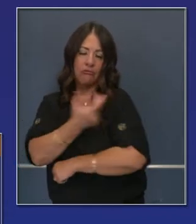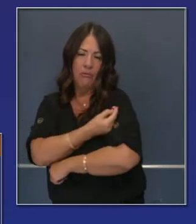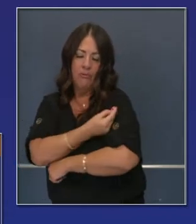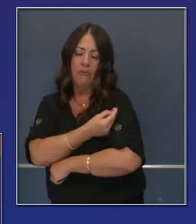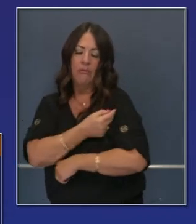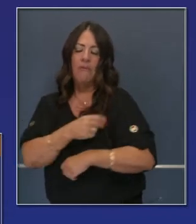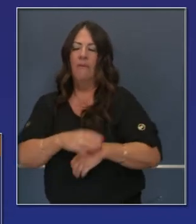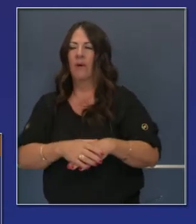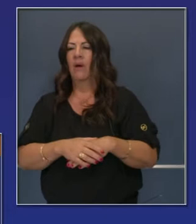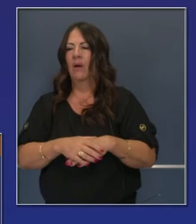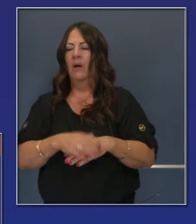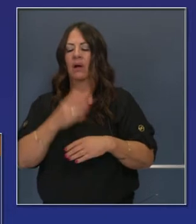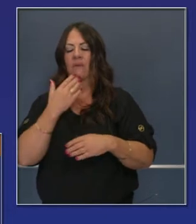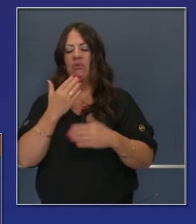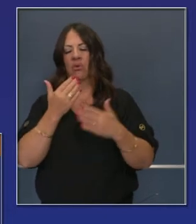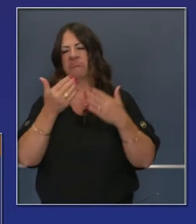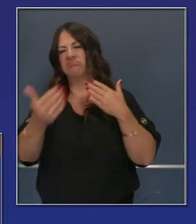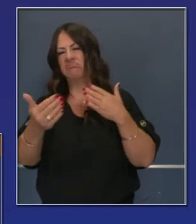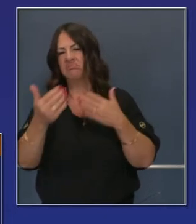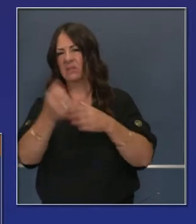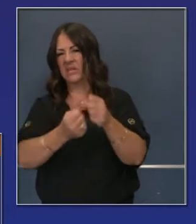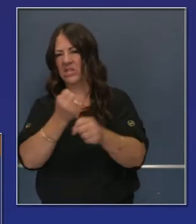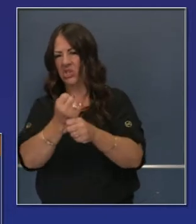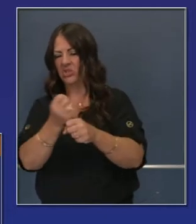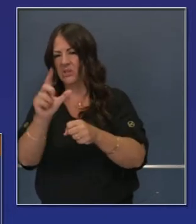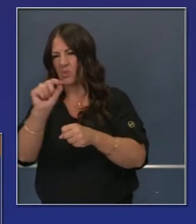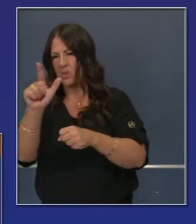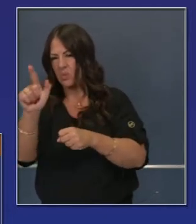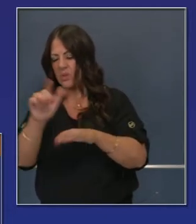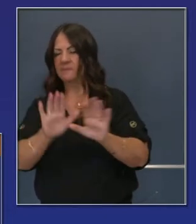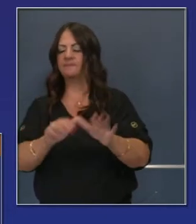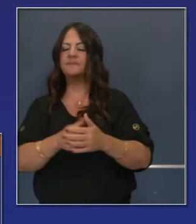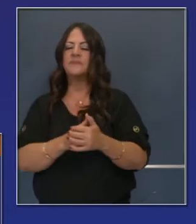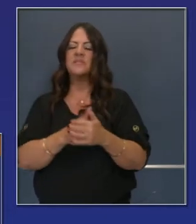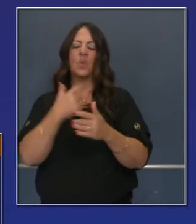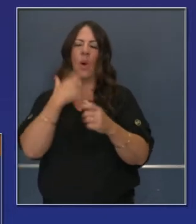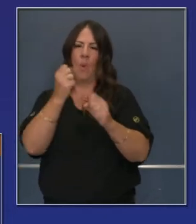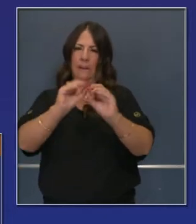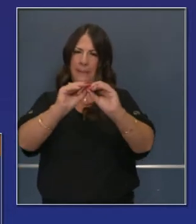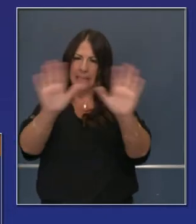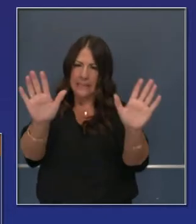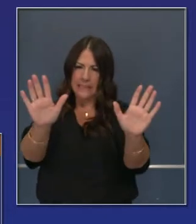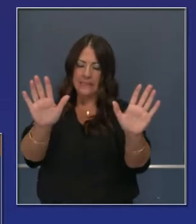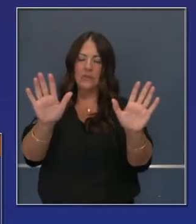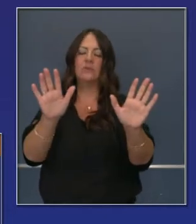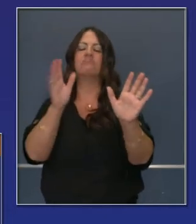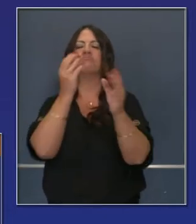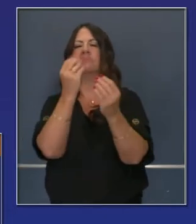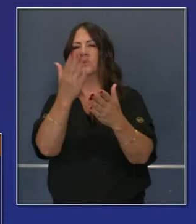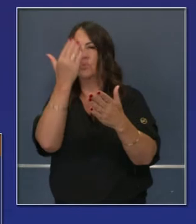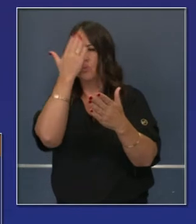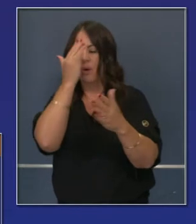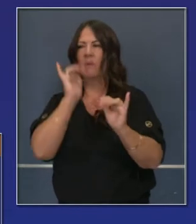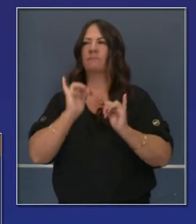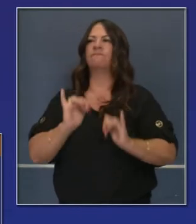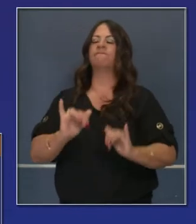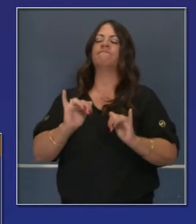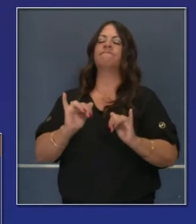con estos protocolos de plan de vacuna que estamos preparando para la vacuna del COVID. De modo que quiero